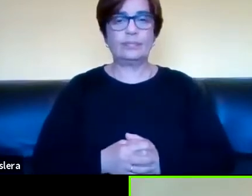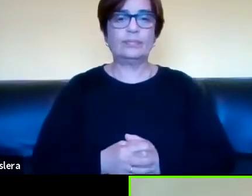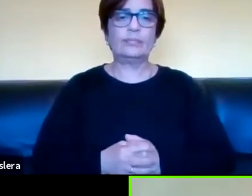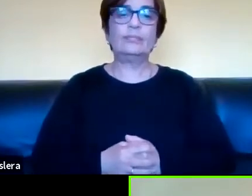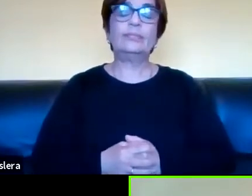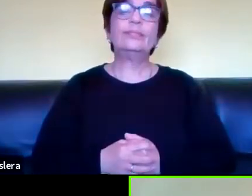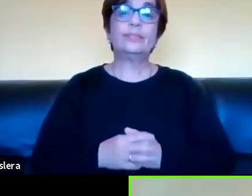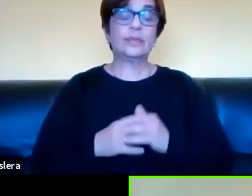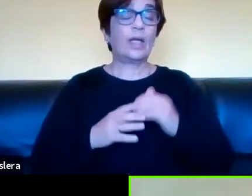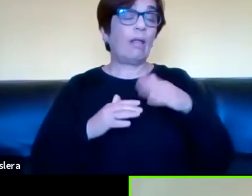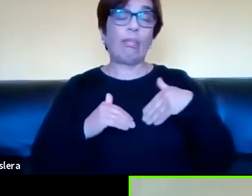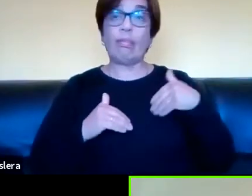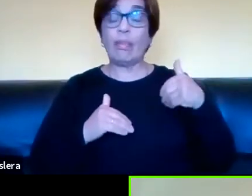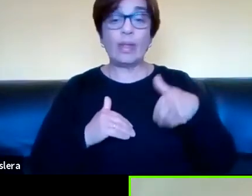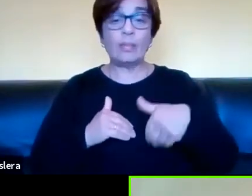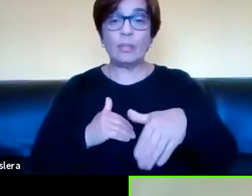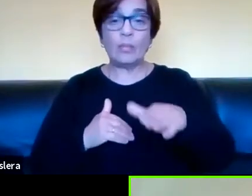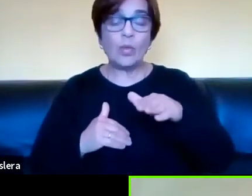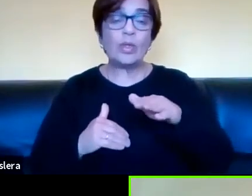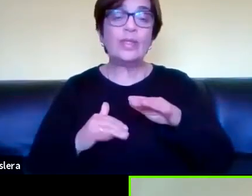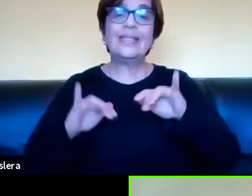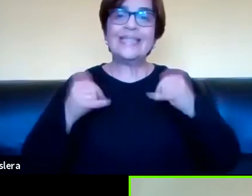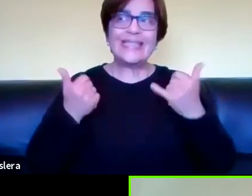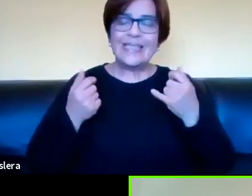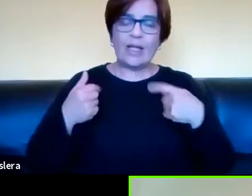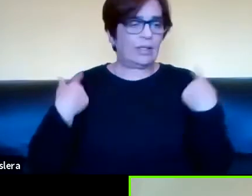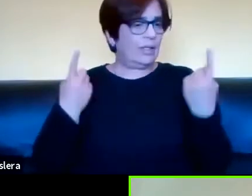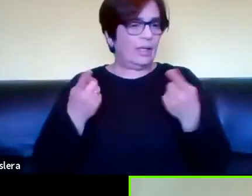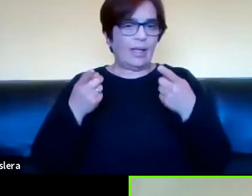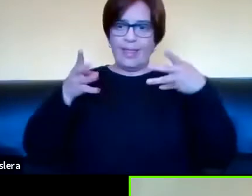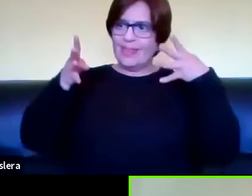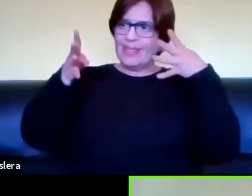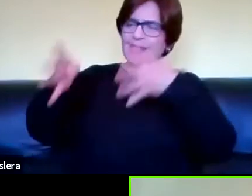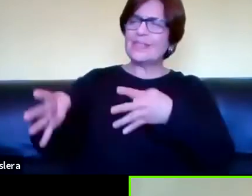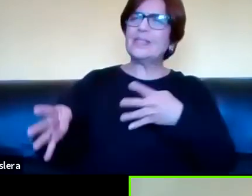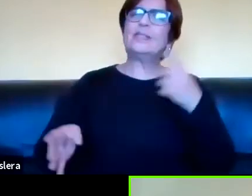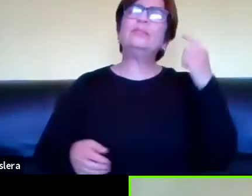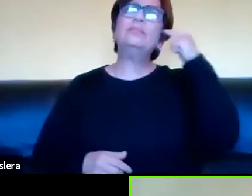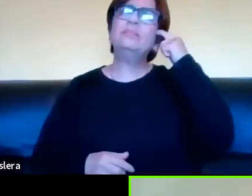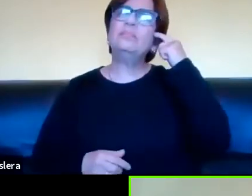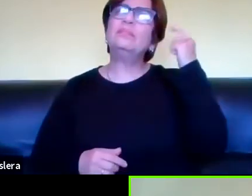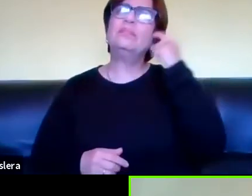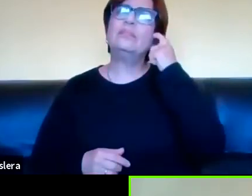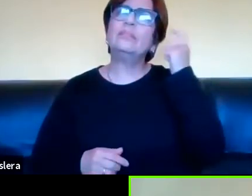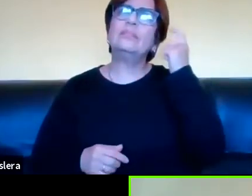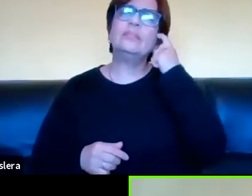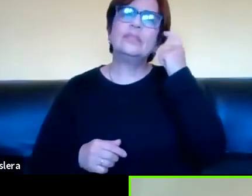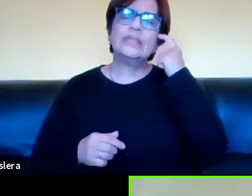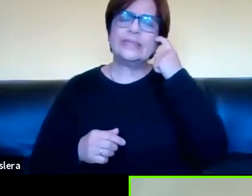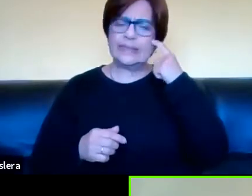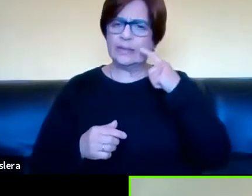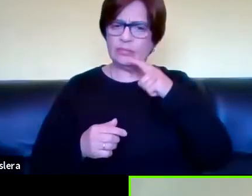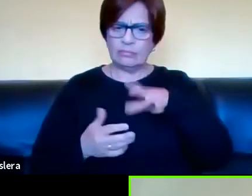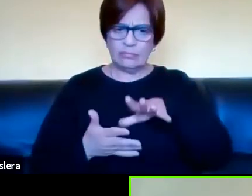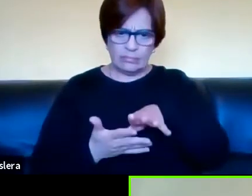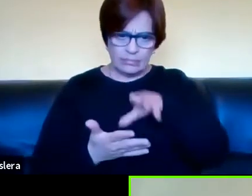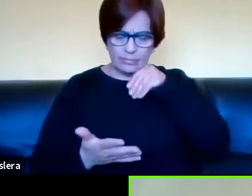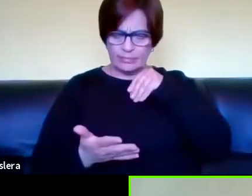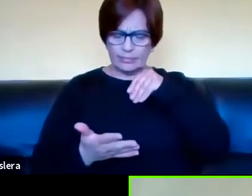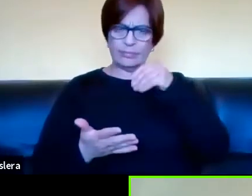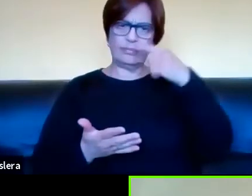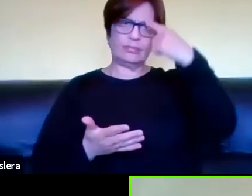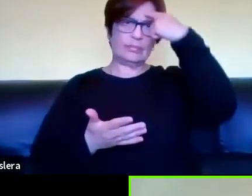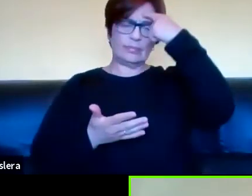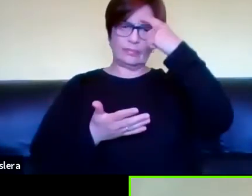A partir de, bueno, del desafío de lo que es pensar lo que es la cultura letrada en el siglo XXI, y